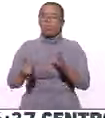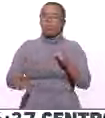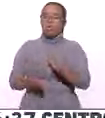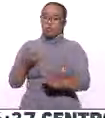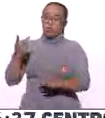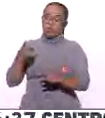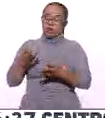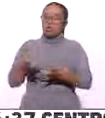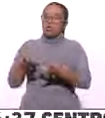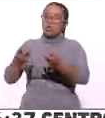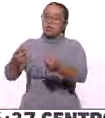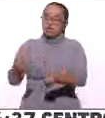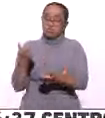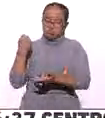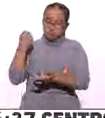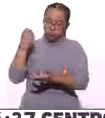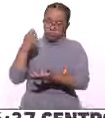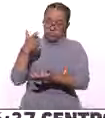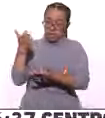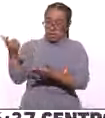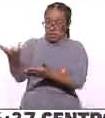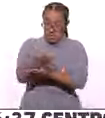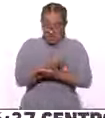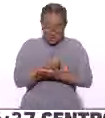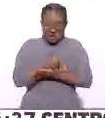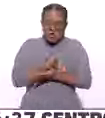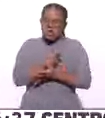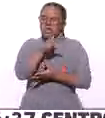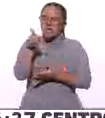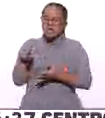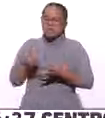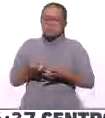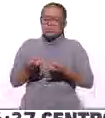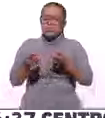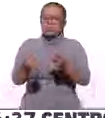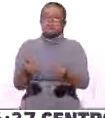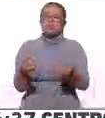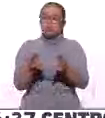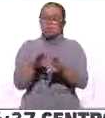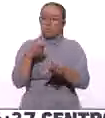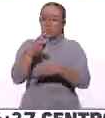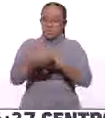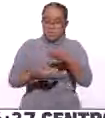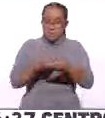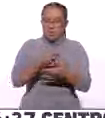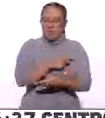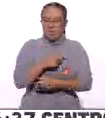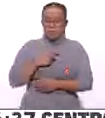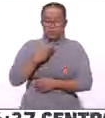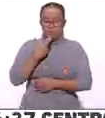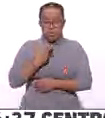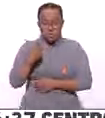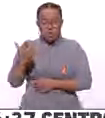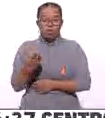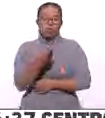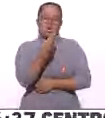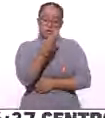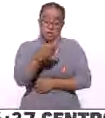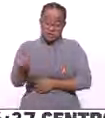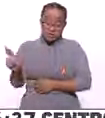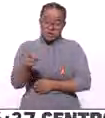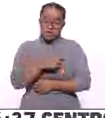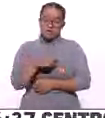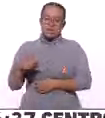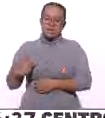Porque supongo que hay una exigencia también del público de que se mejore la calidad de los servicios, de que en los restaurantes se les ofrezca una